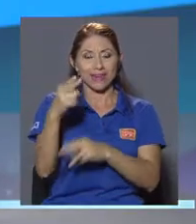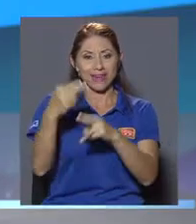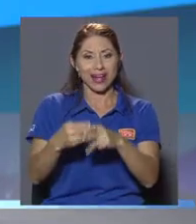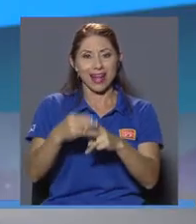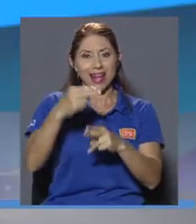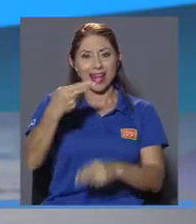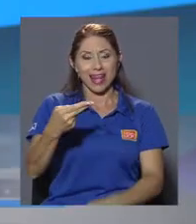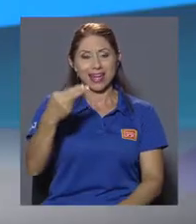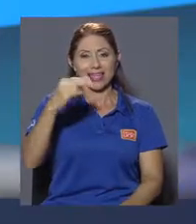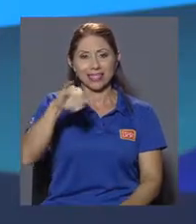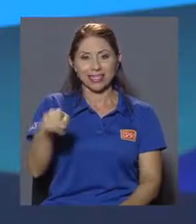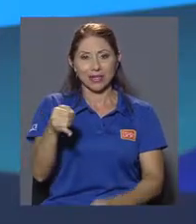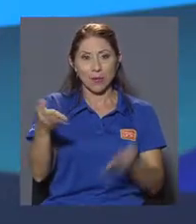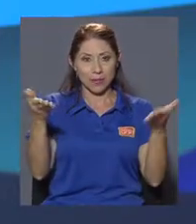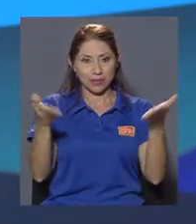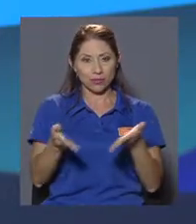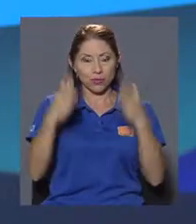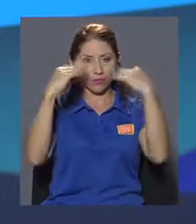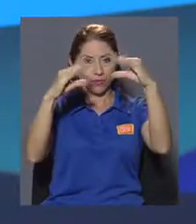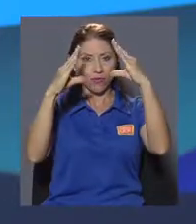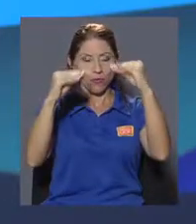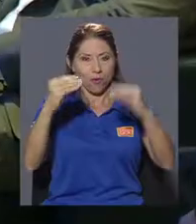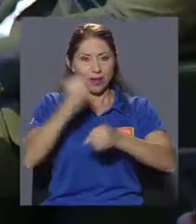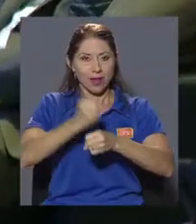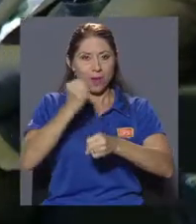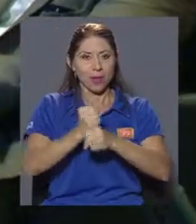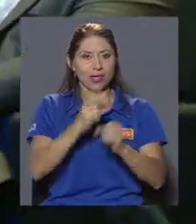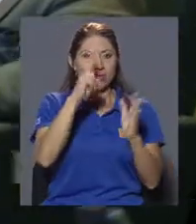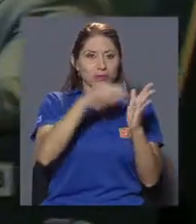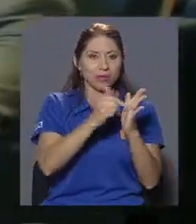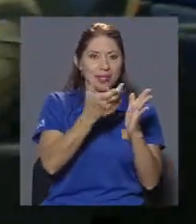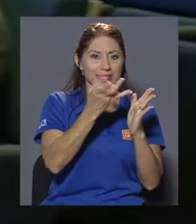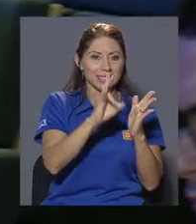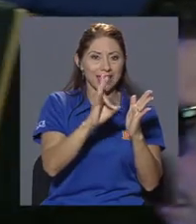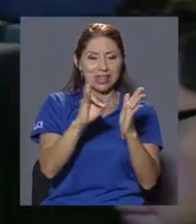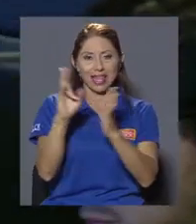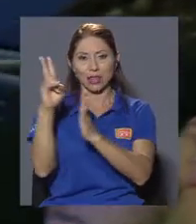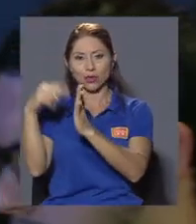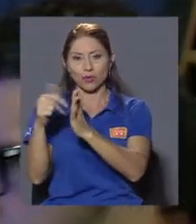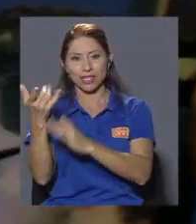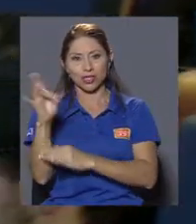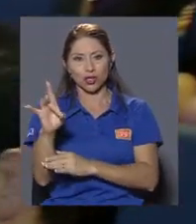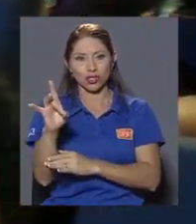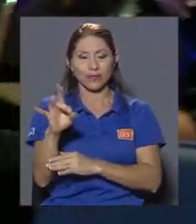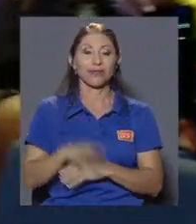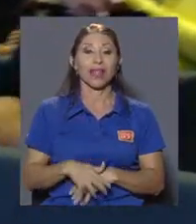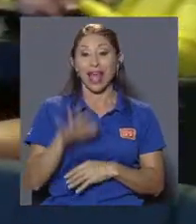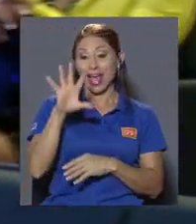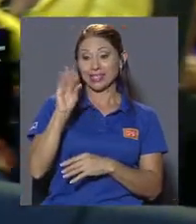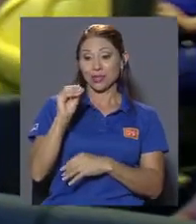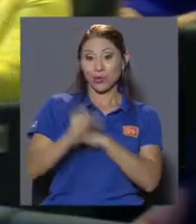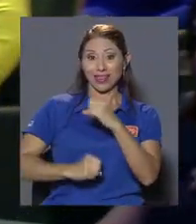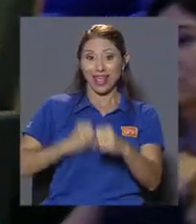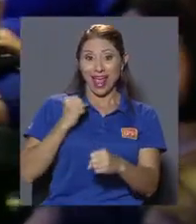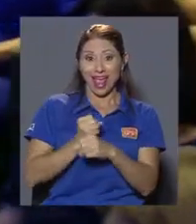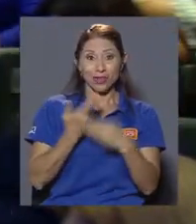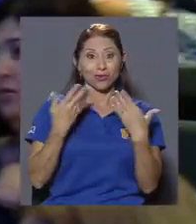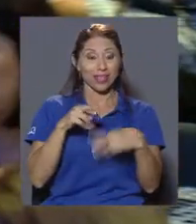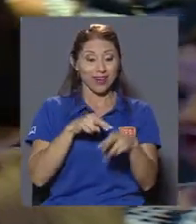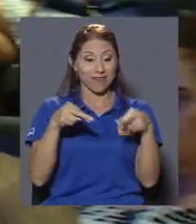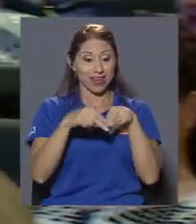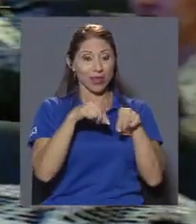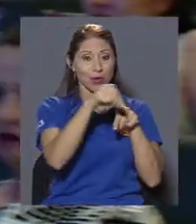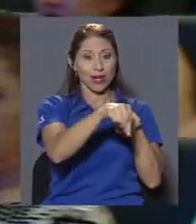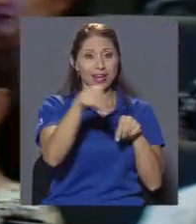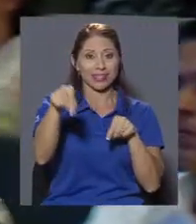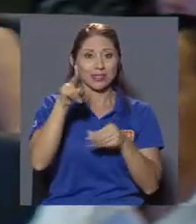informe de labores correspondiente al periodo 2017-2018. A 50 años de la regionalización de la UCR, el